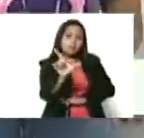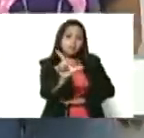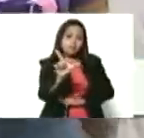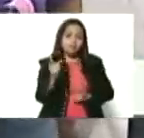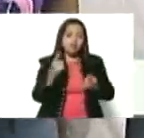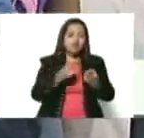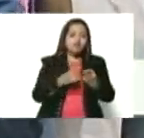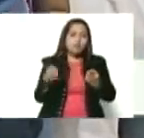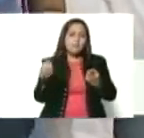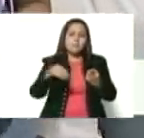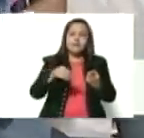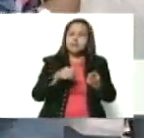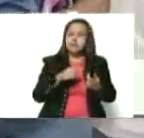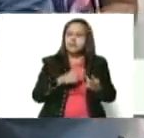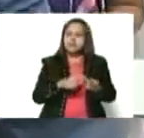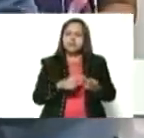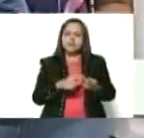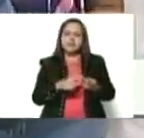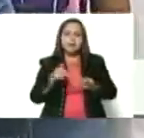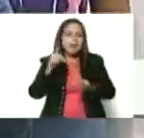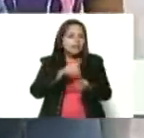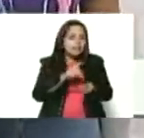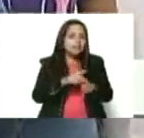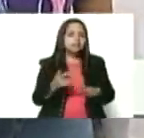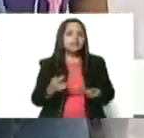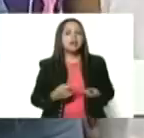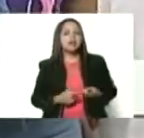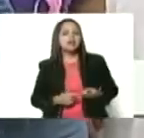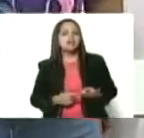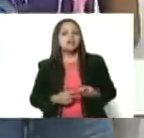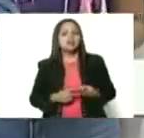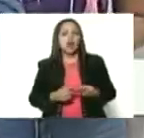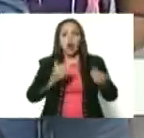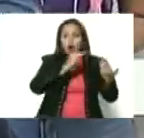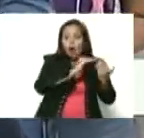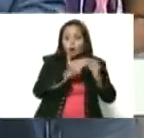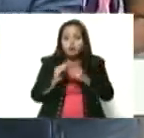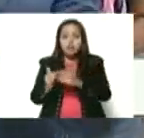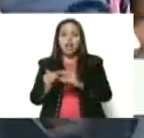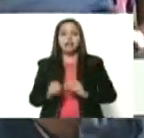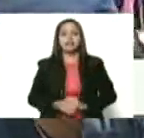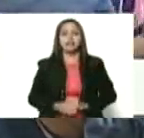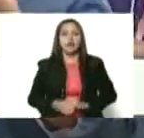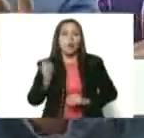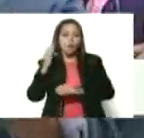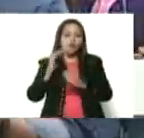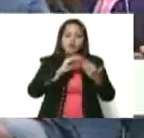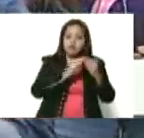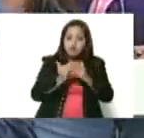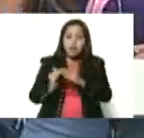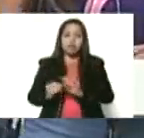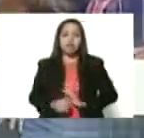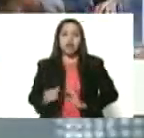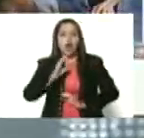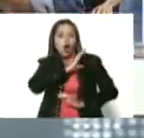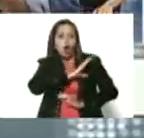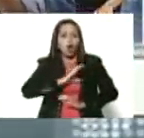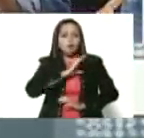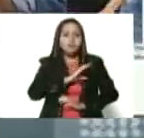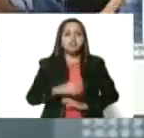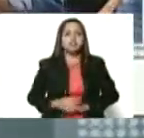Unido de Venezuela, donde participan también nuestras comunas, consejos comunales, los comités locales de